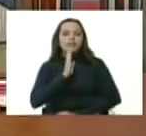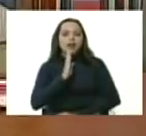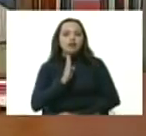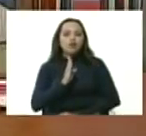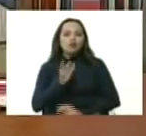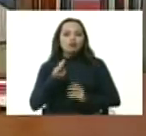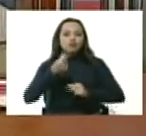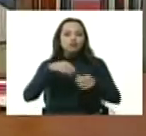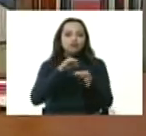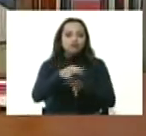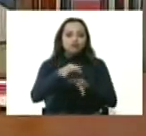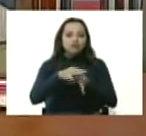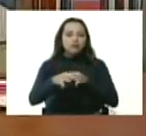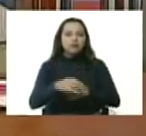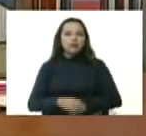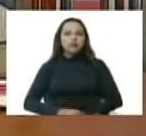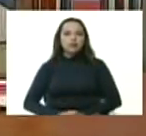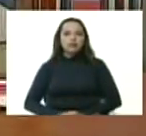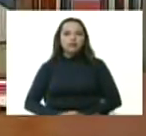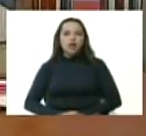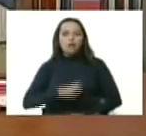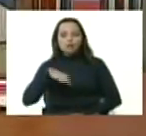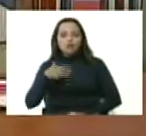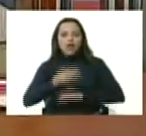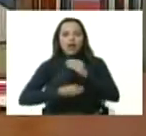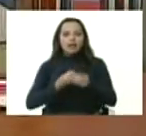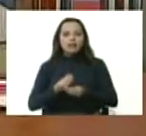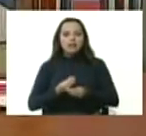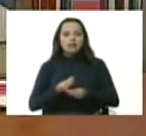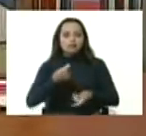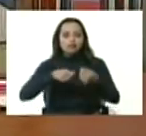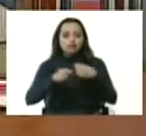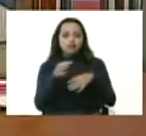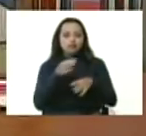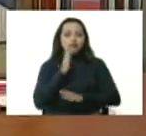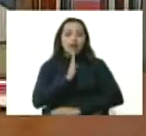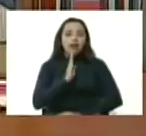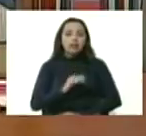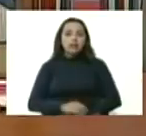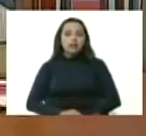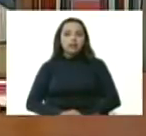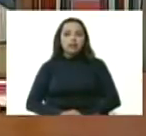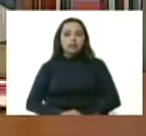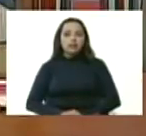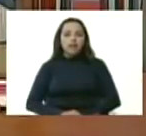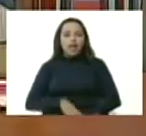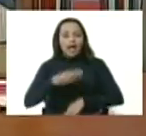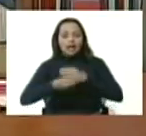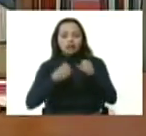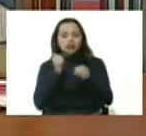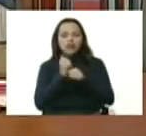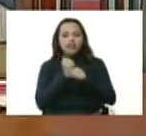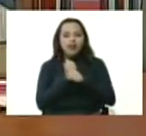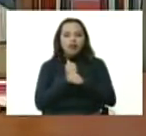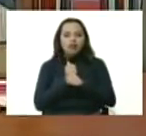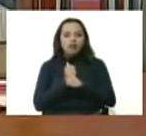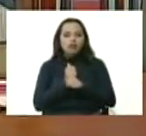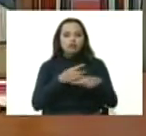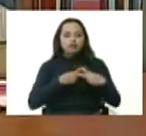Agrícola cree la criptobanca con vocación productiva agrícola